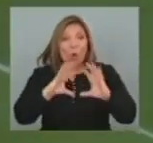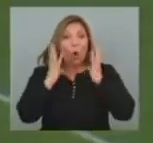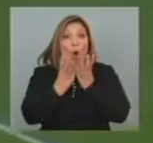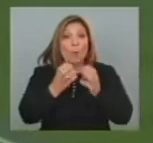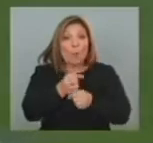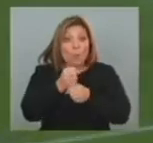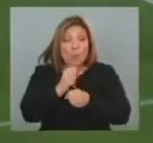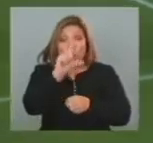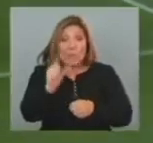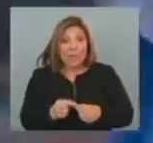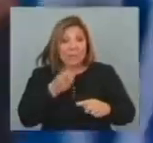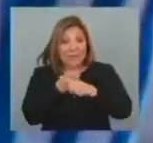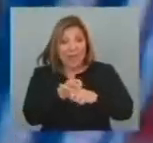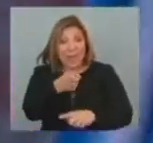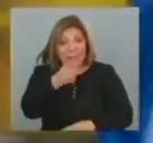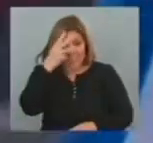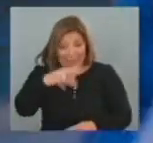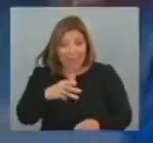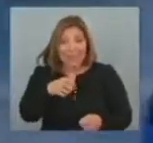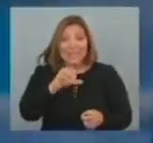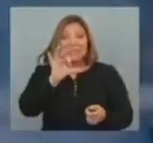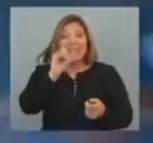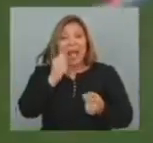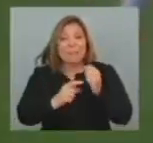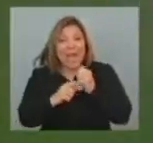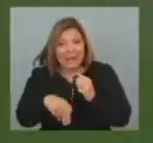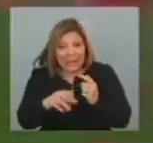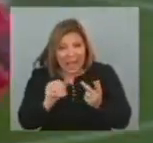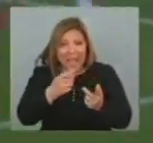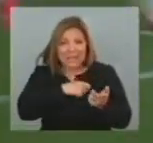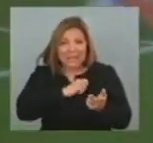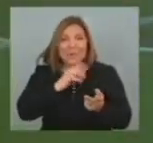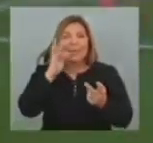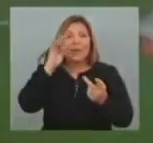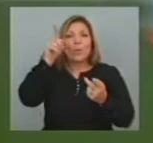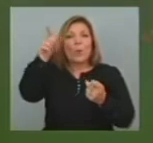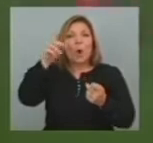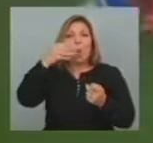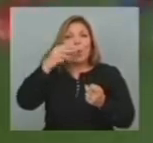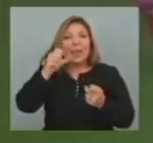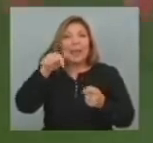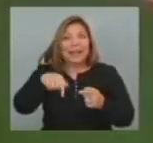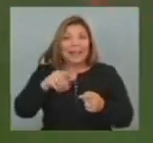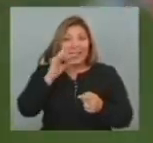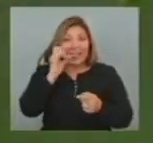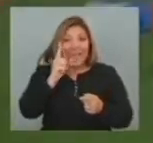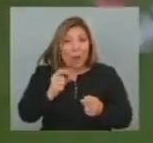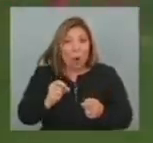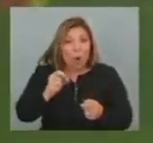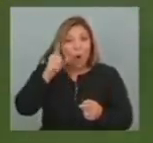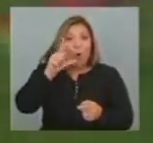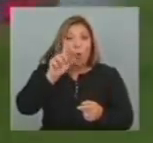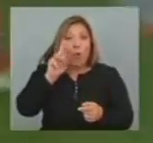De Sudáfrica Con México Jugó en Salamanca Nos asuna en España Una temporada En el West Bromwich Actual equipo De Diego La Total Uano